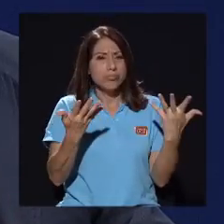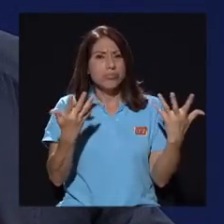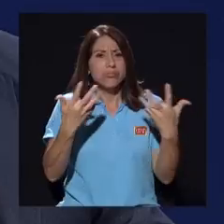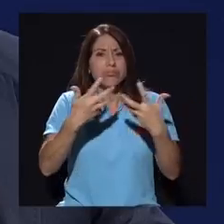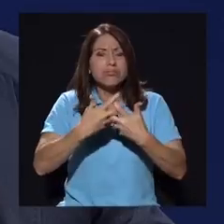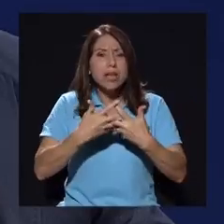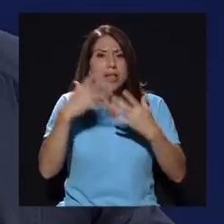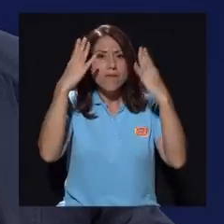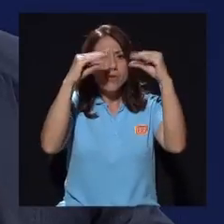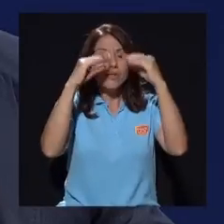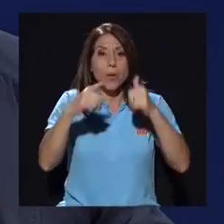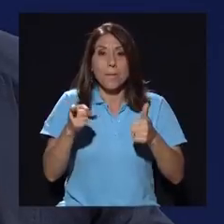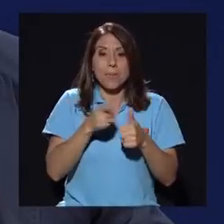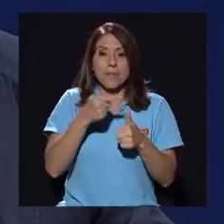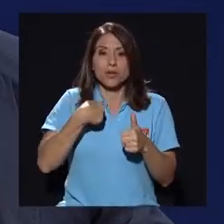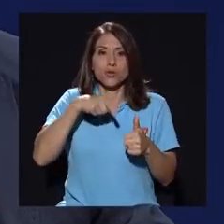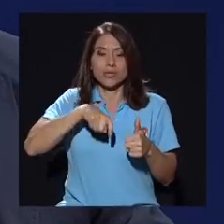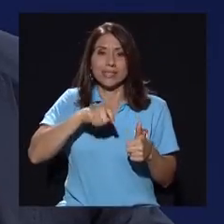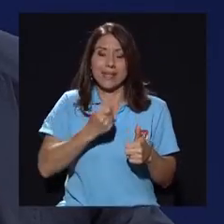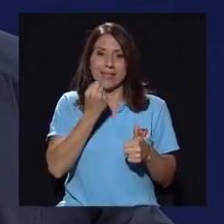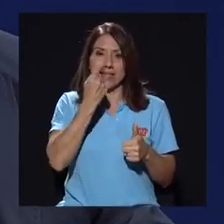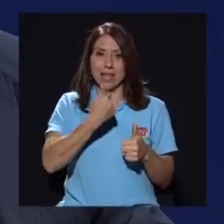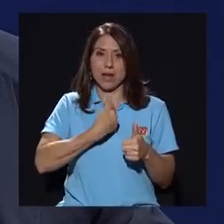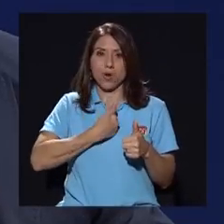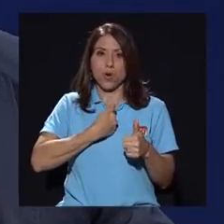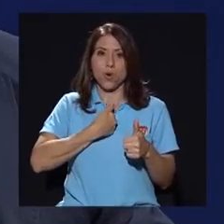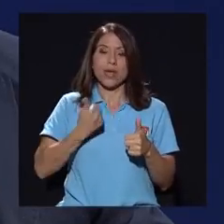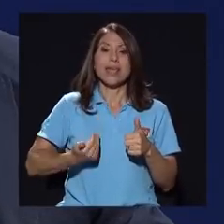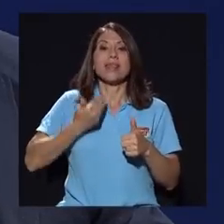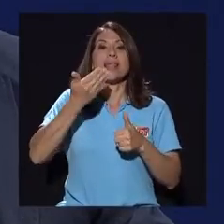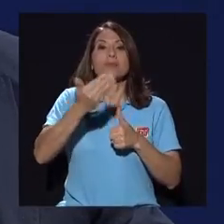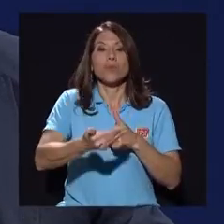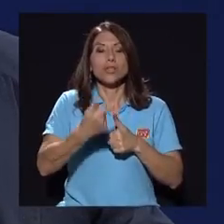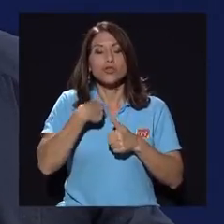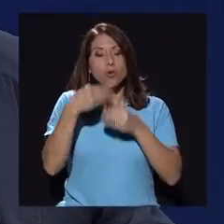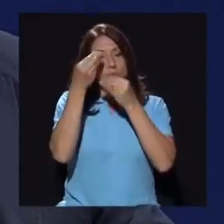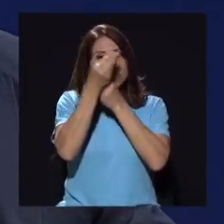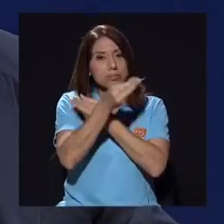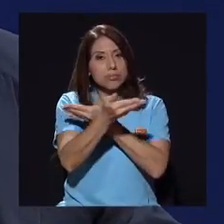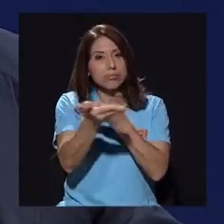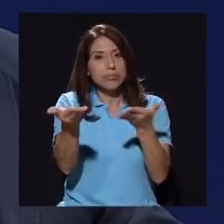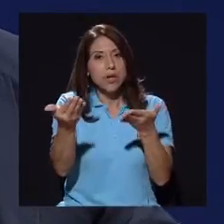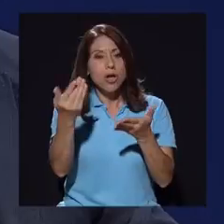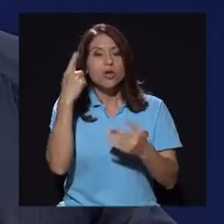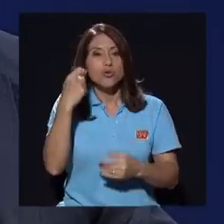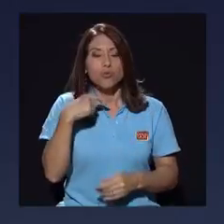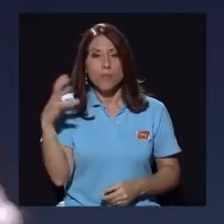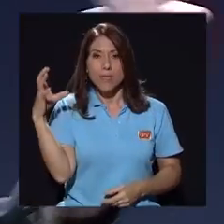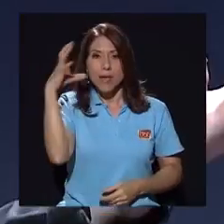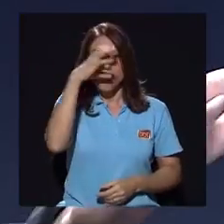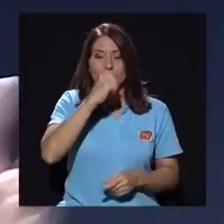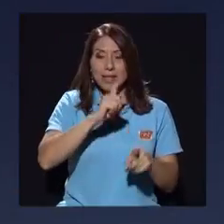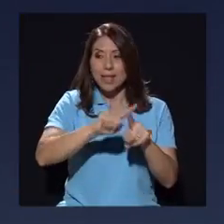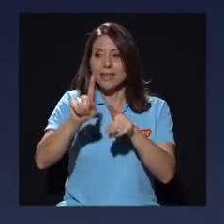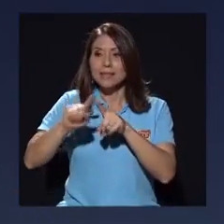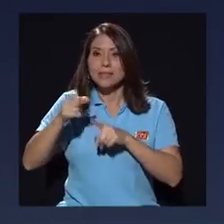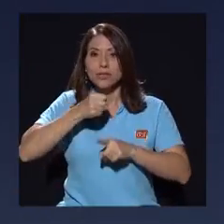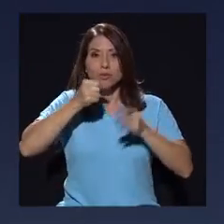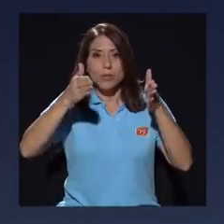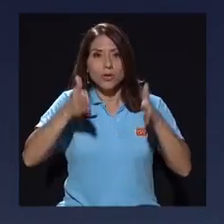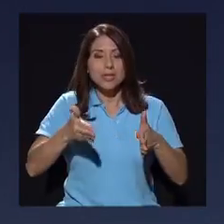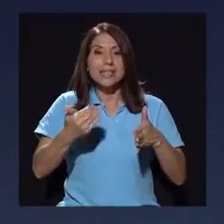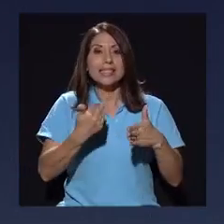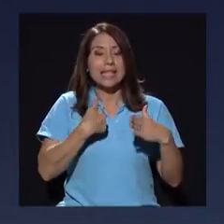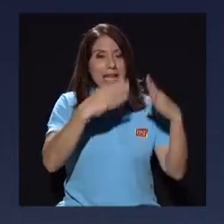primera necesidad que tenía yo era entenderlo y después ojalá transmitirlo, porque me daba cuenta que la investigación que había detrás de esto, de distintos colegas